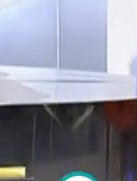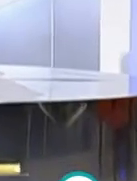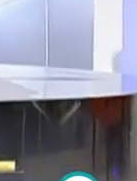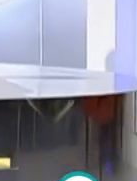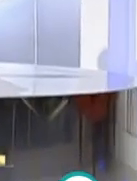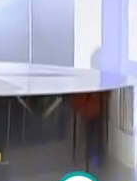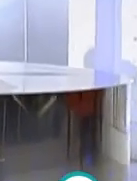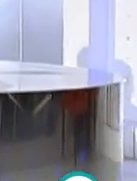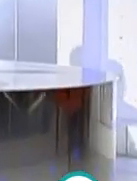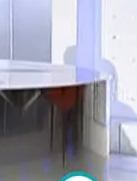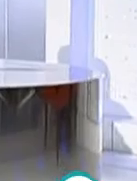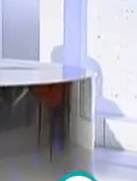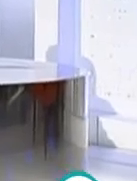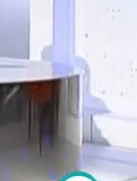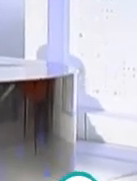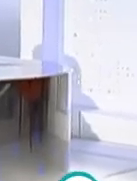chau